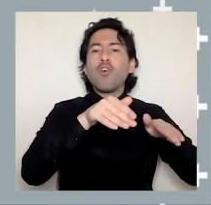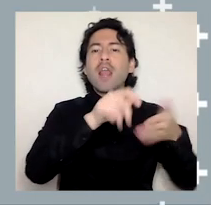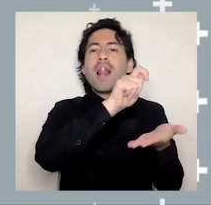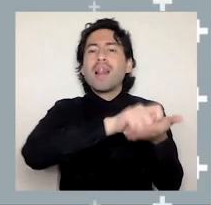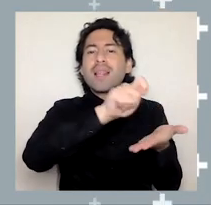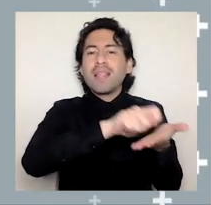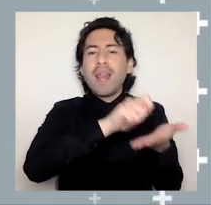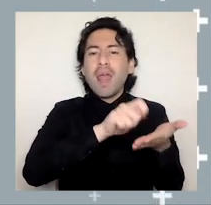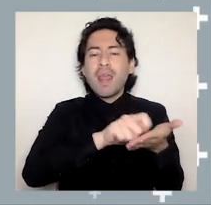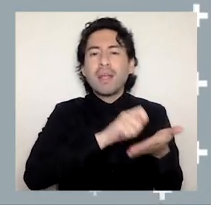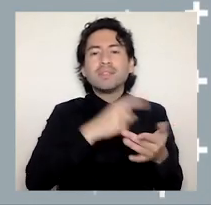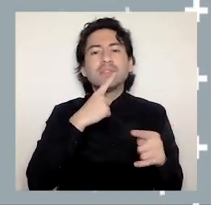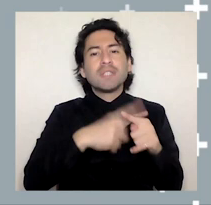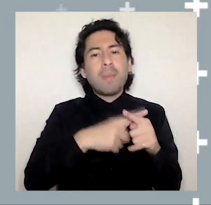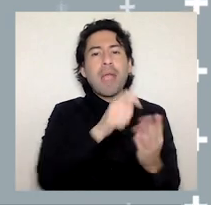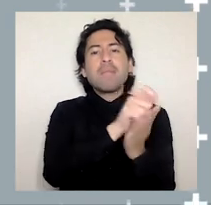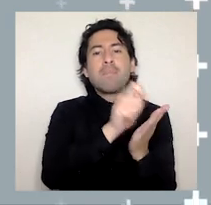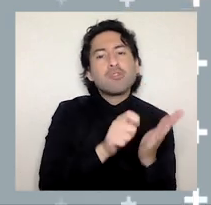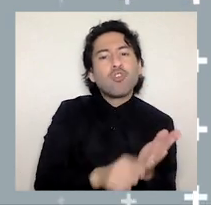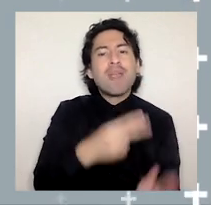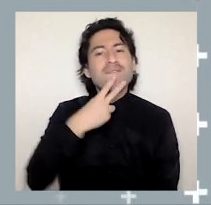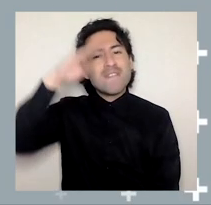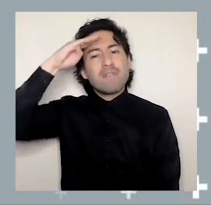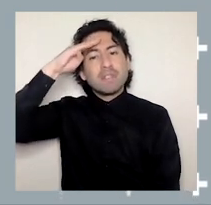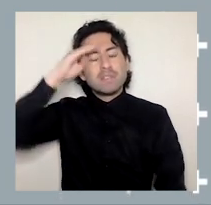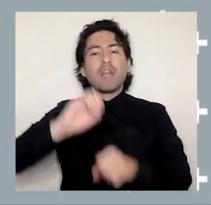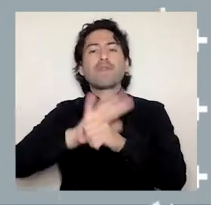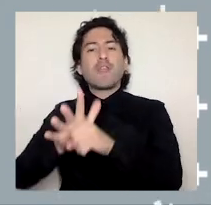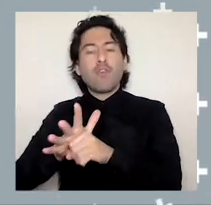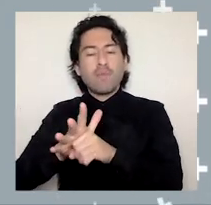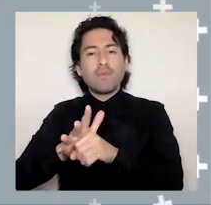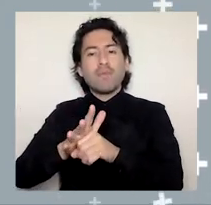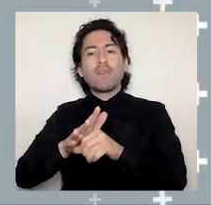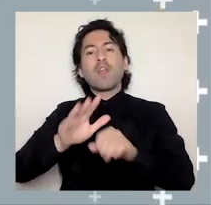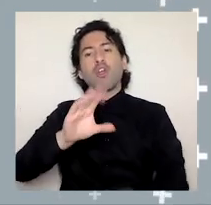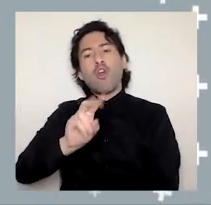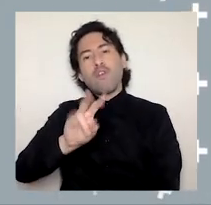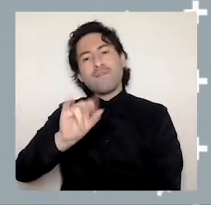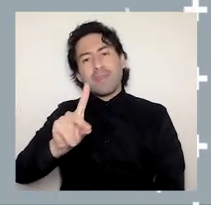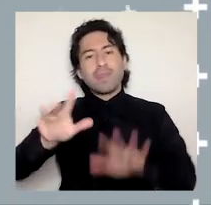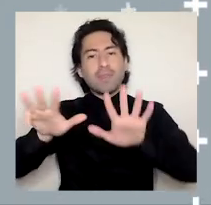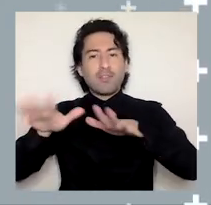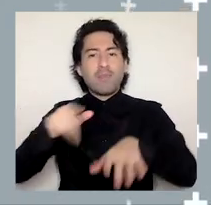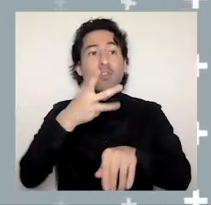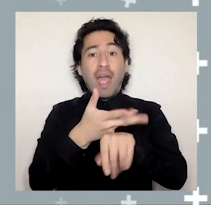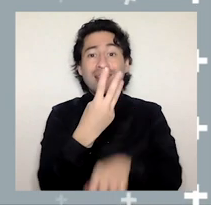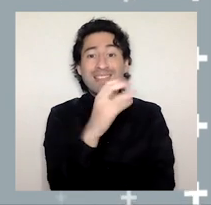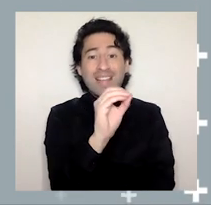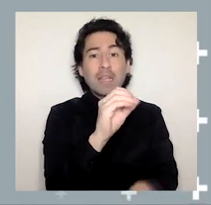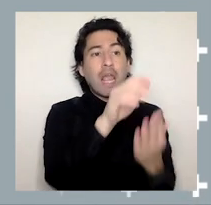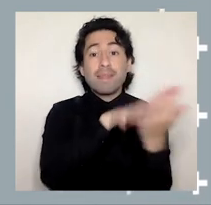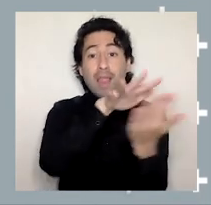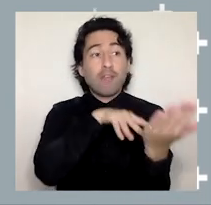Impresiones y Vivencias COVID-19, generando masivo interés seleccionando 30 textos y 15